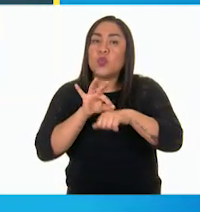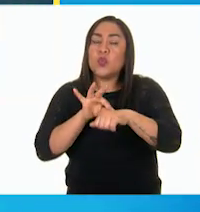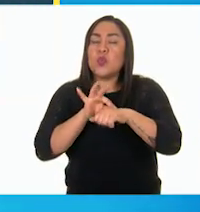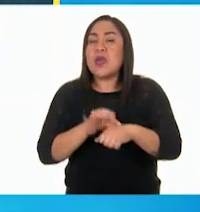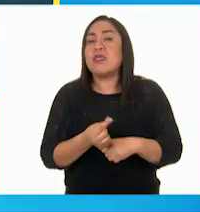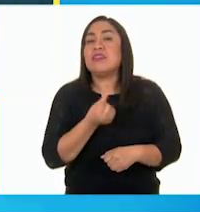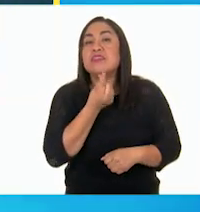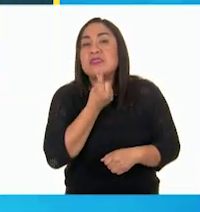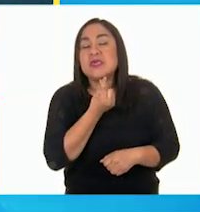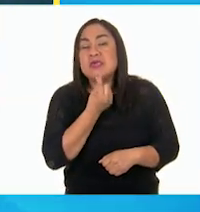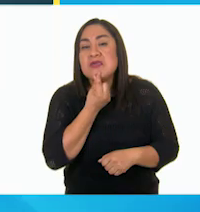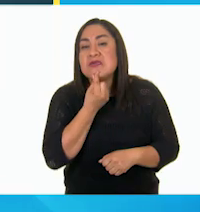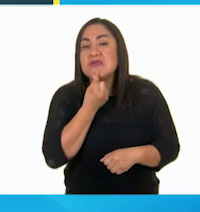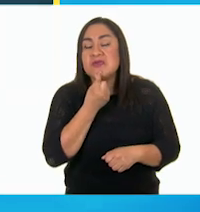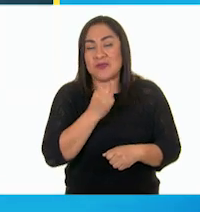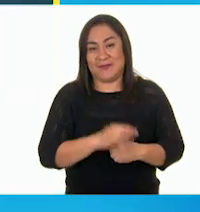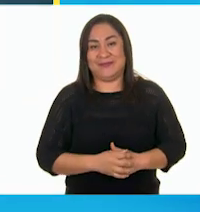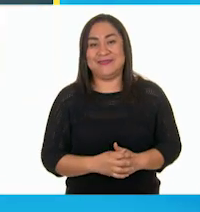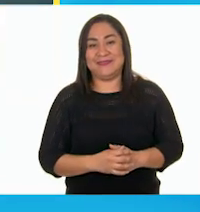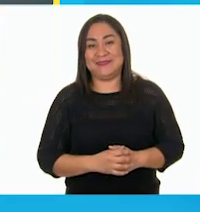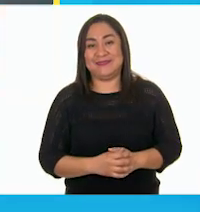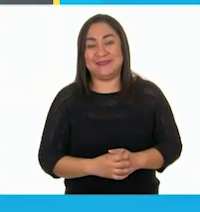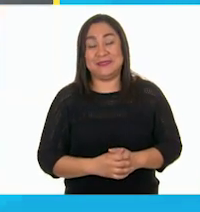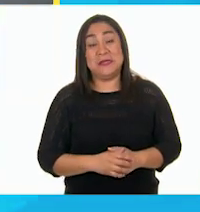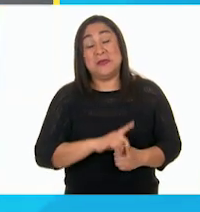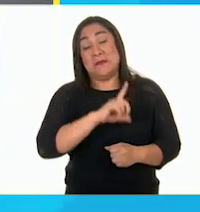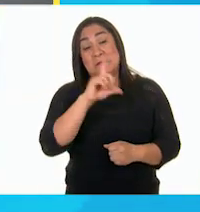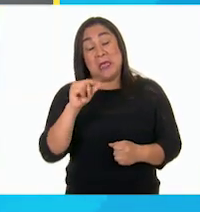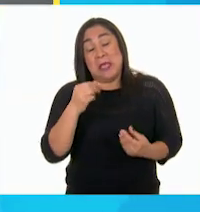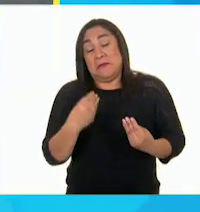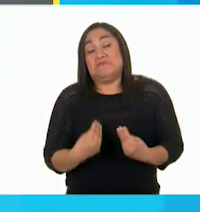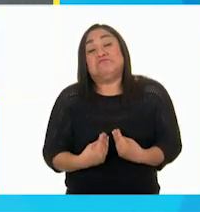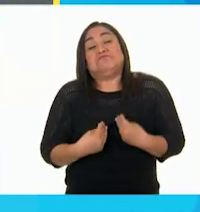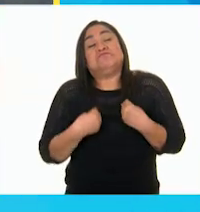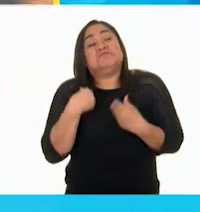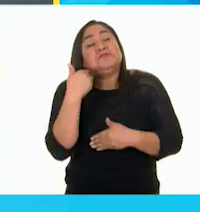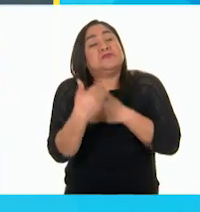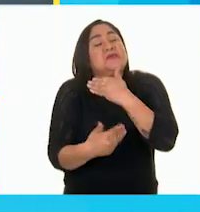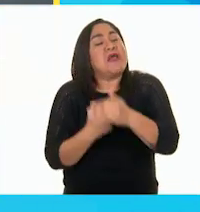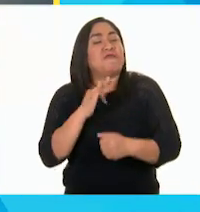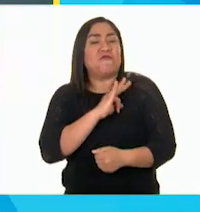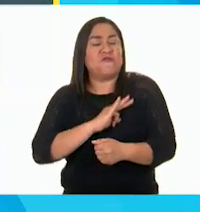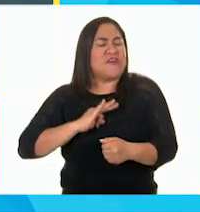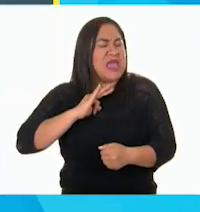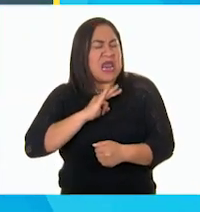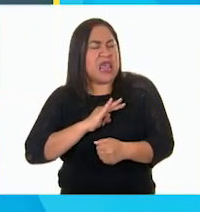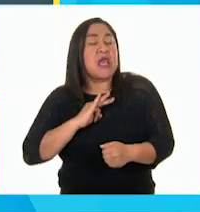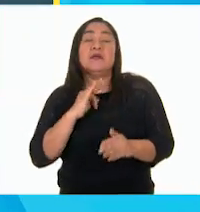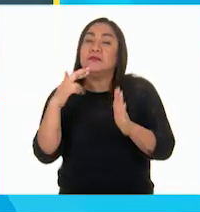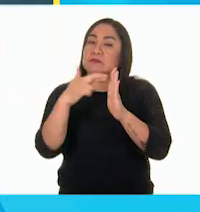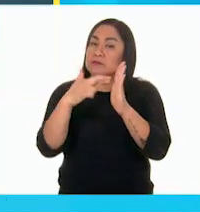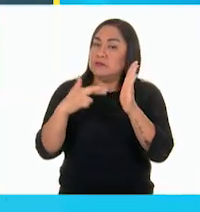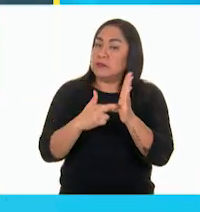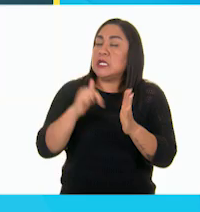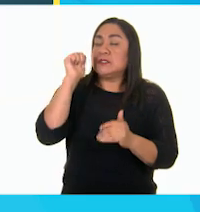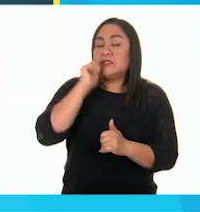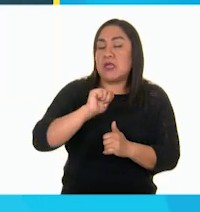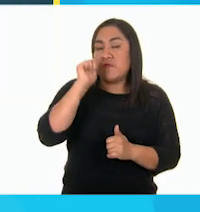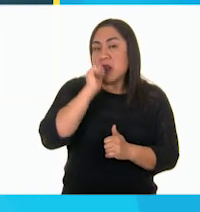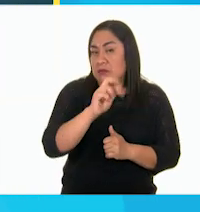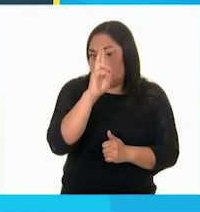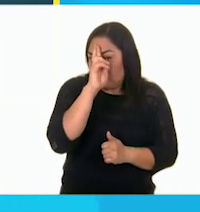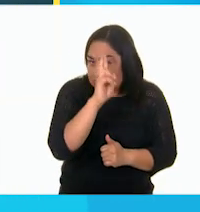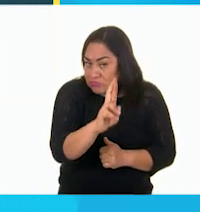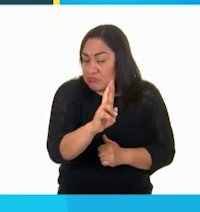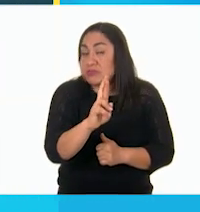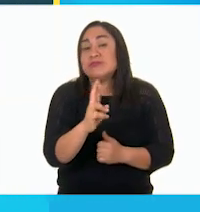y hueso. Y vivió muy feliz, respetando todas las reglas. Con su